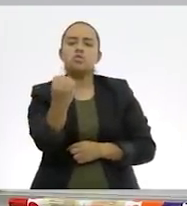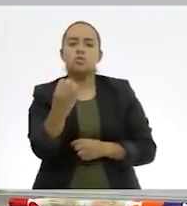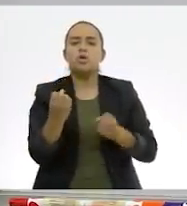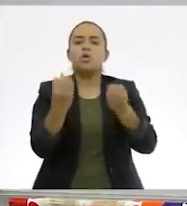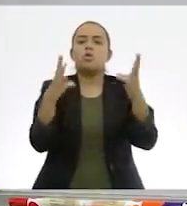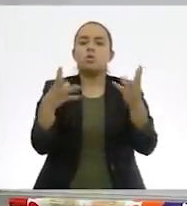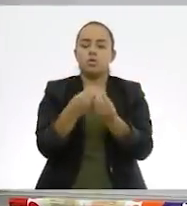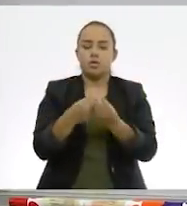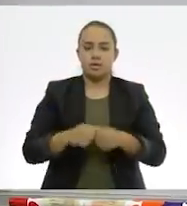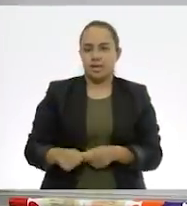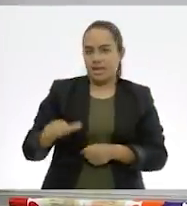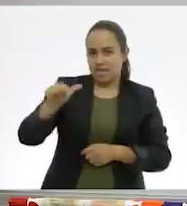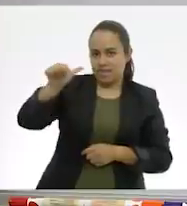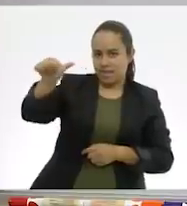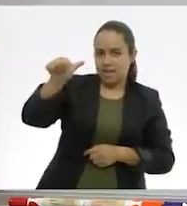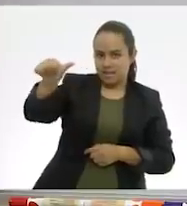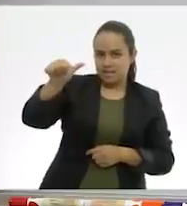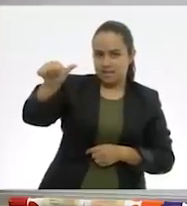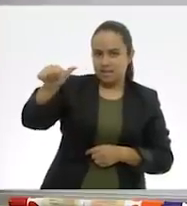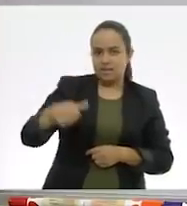Quedan dieciséis.